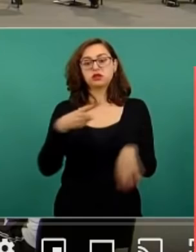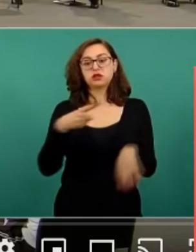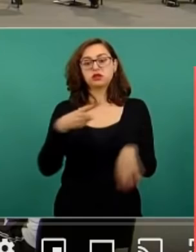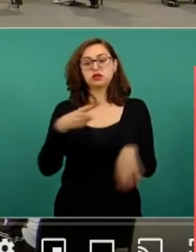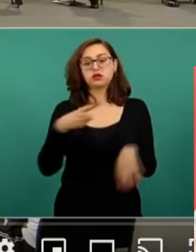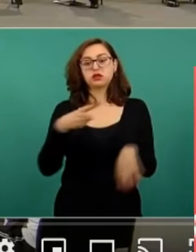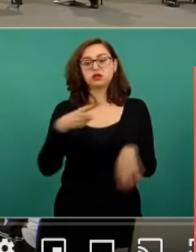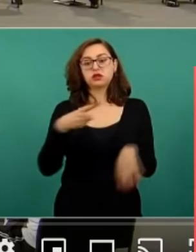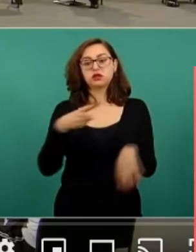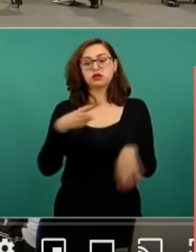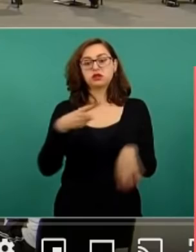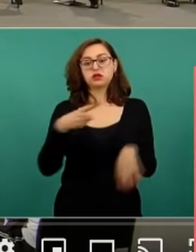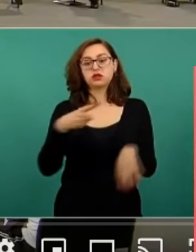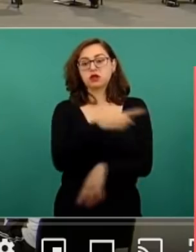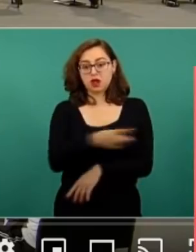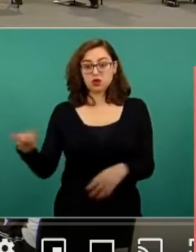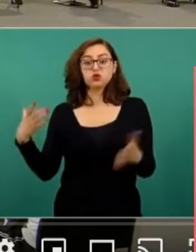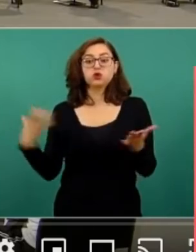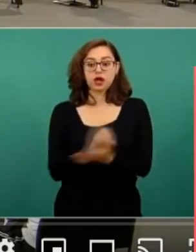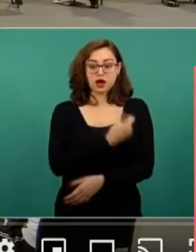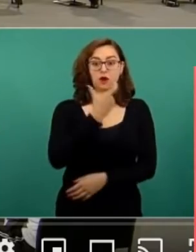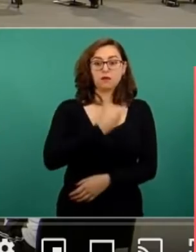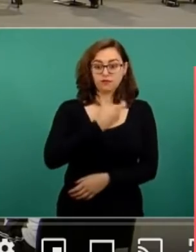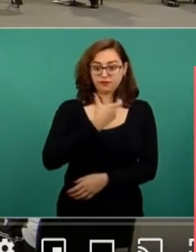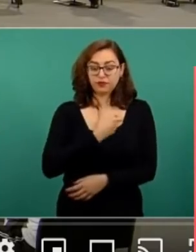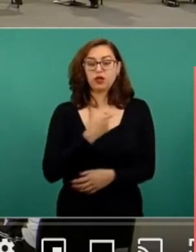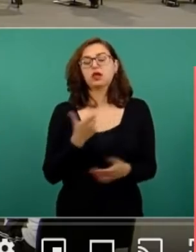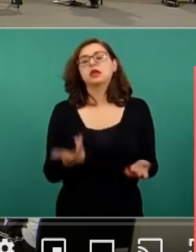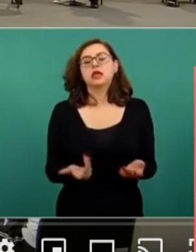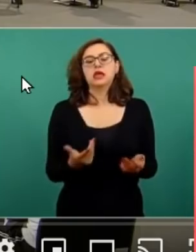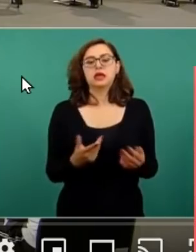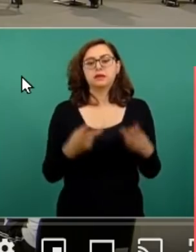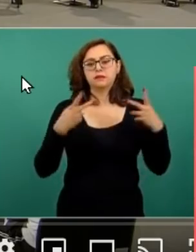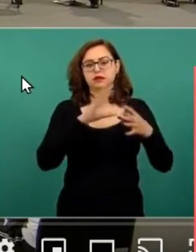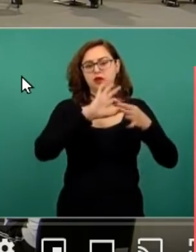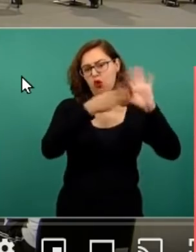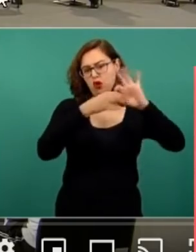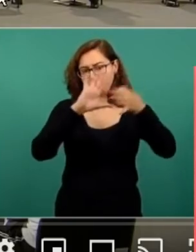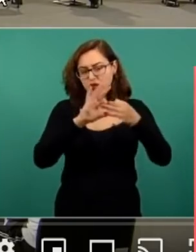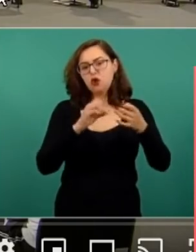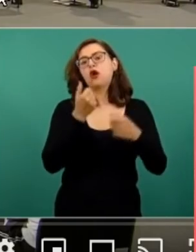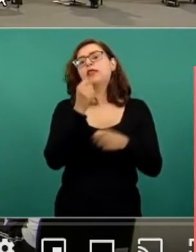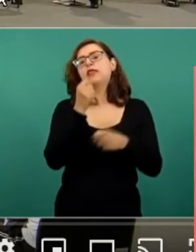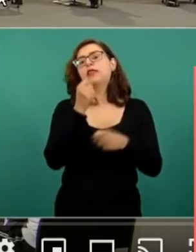Sigamos escuchando. ...y paralímpicos. Ahora puedo entregar los cheques.